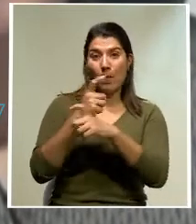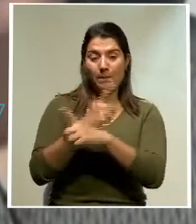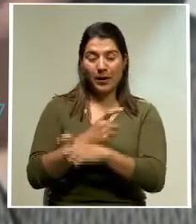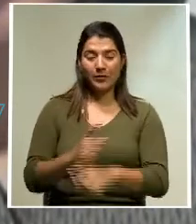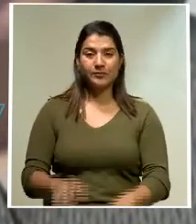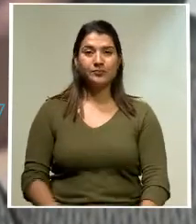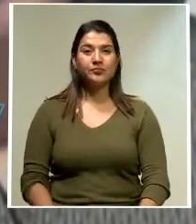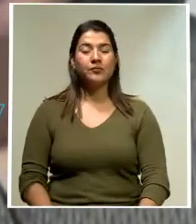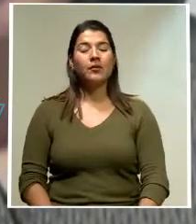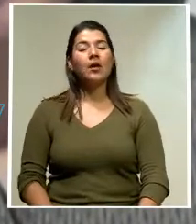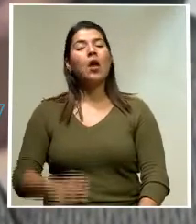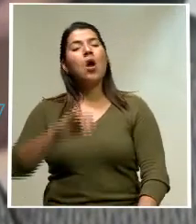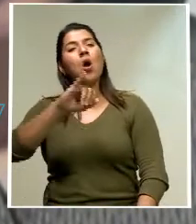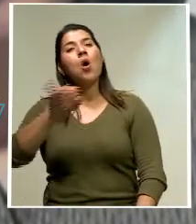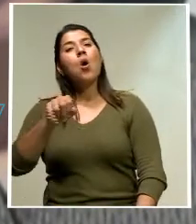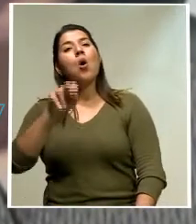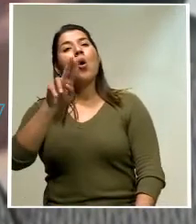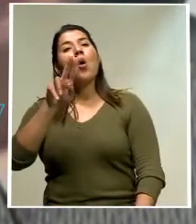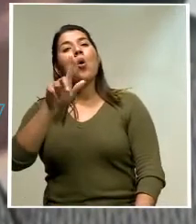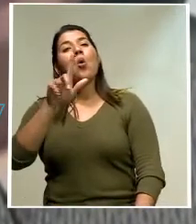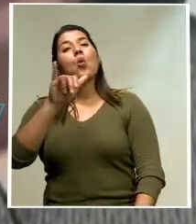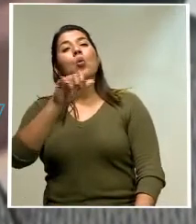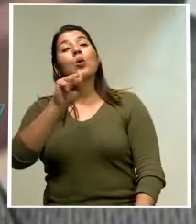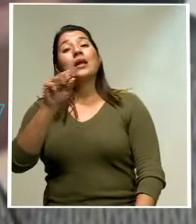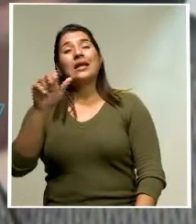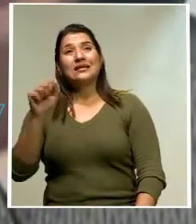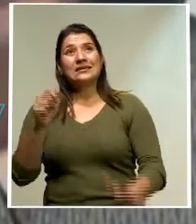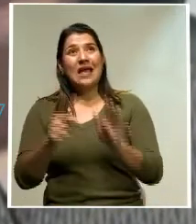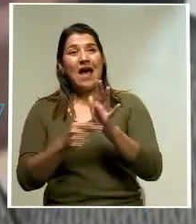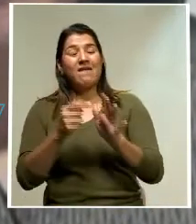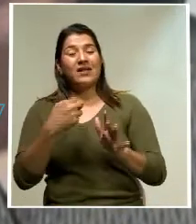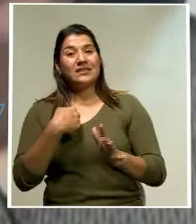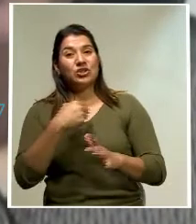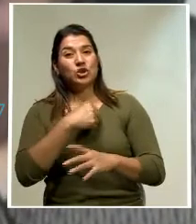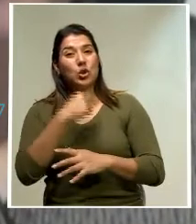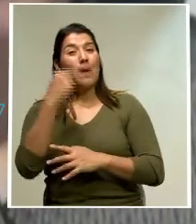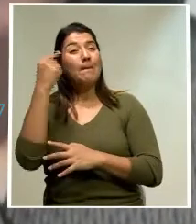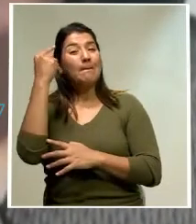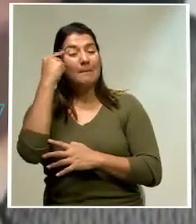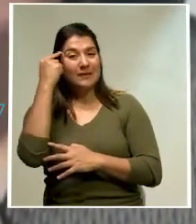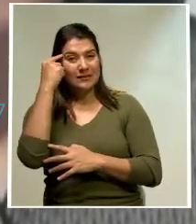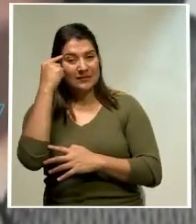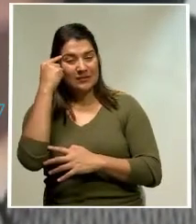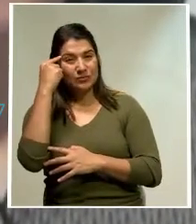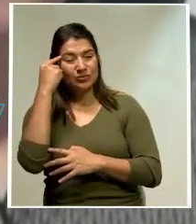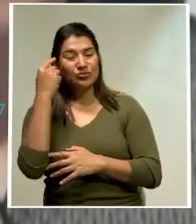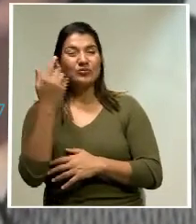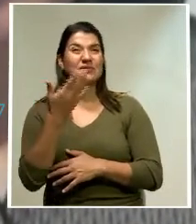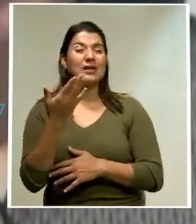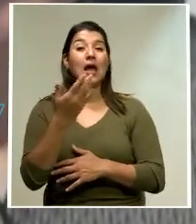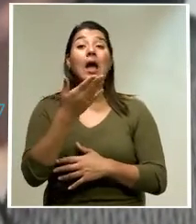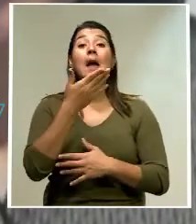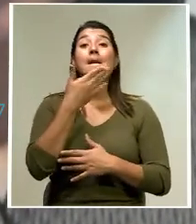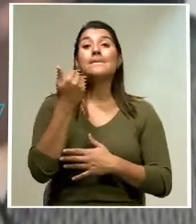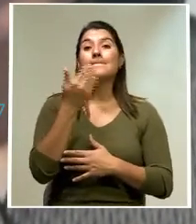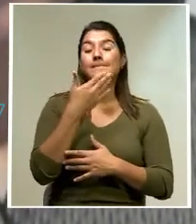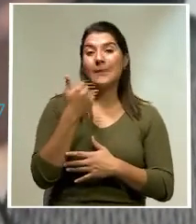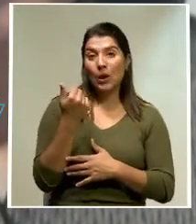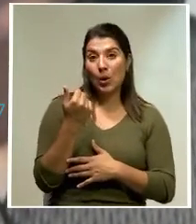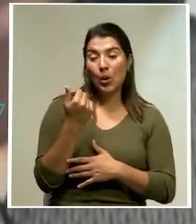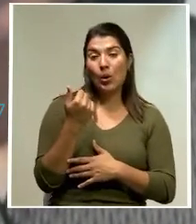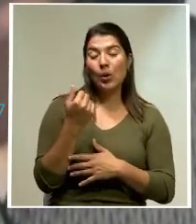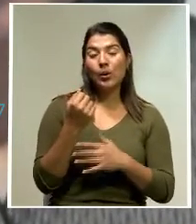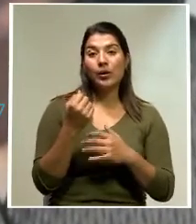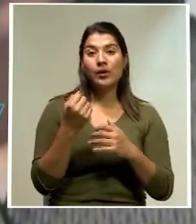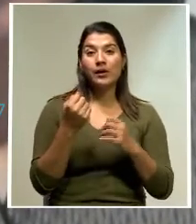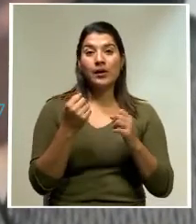Doña Julissa, uno pensaría que lo ideal es marchar hacia